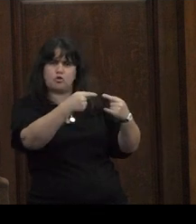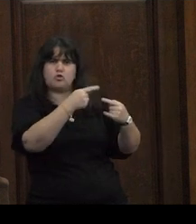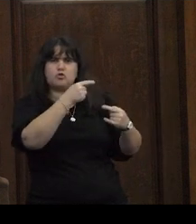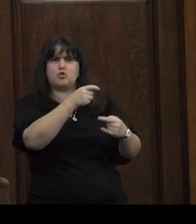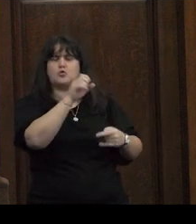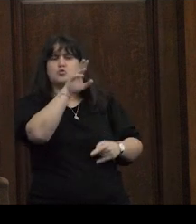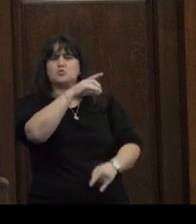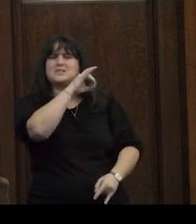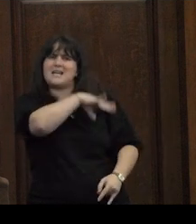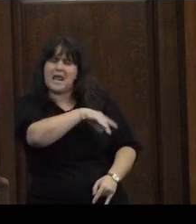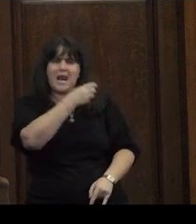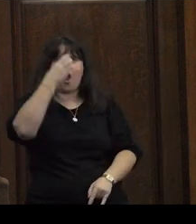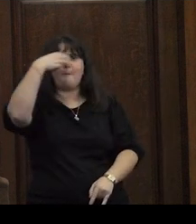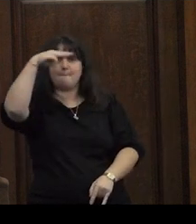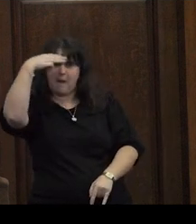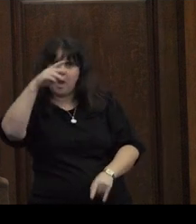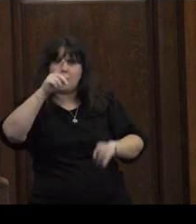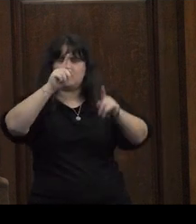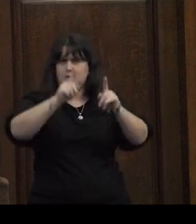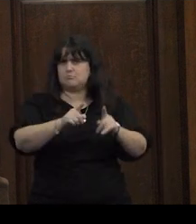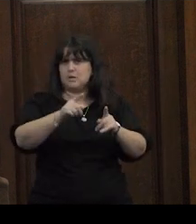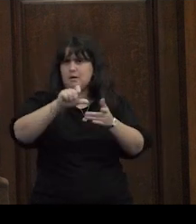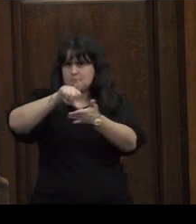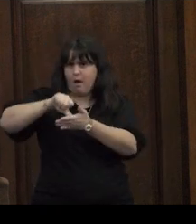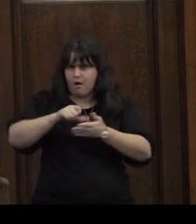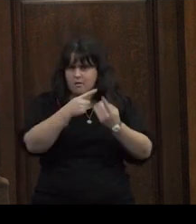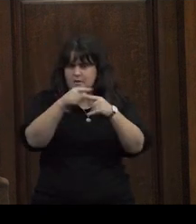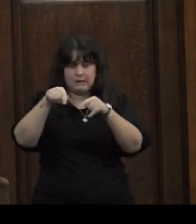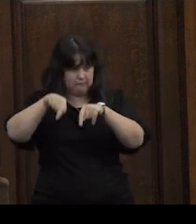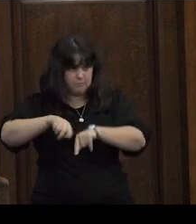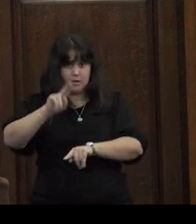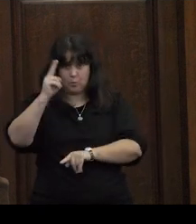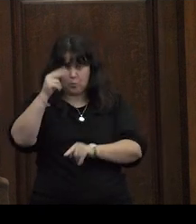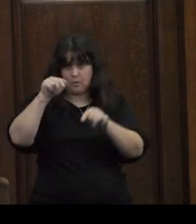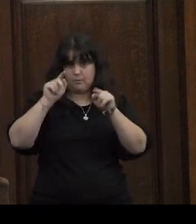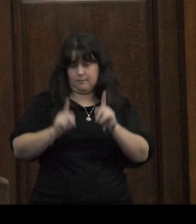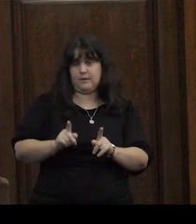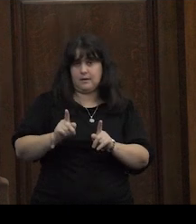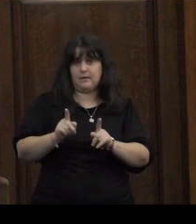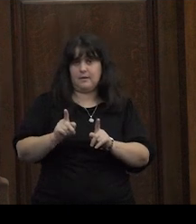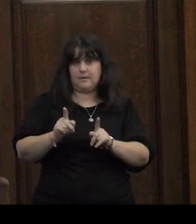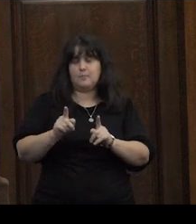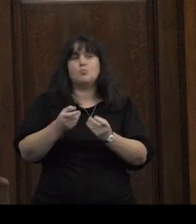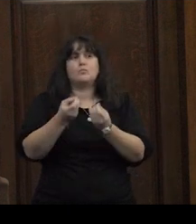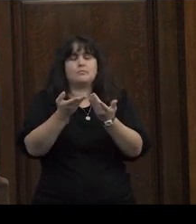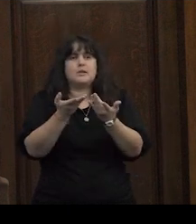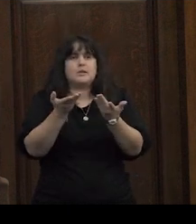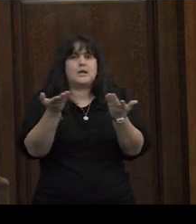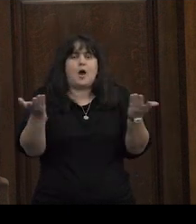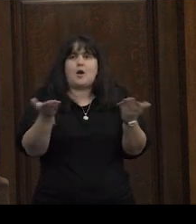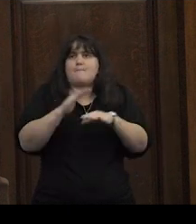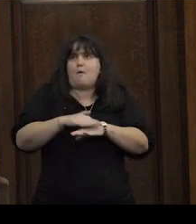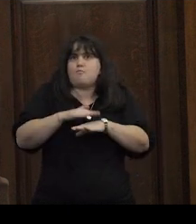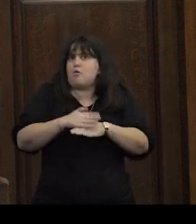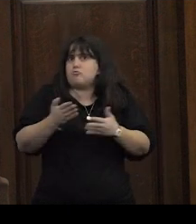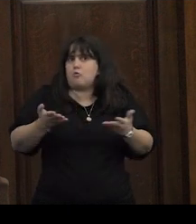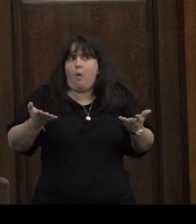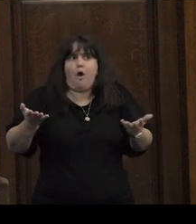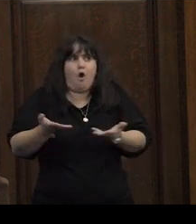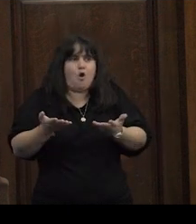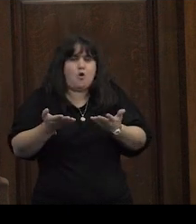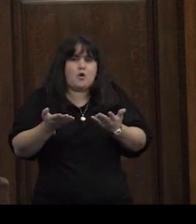Chile en México aquí también digo bueno es un momento de